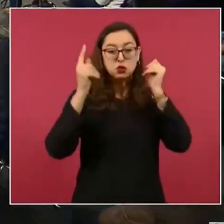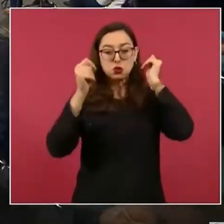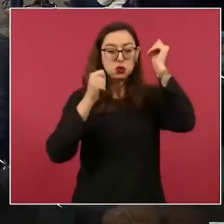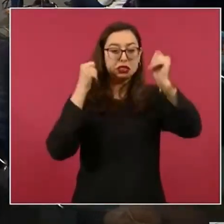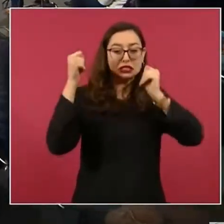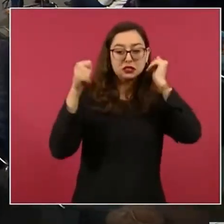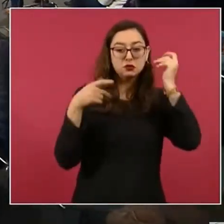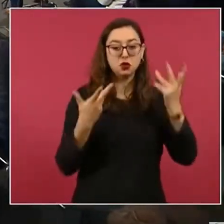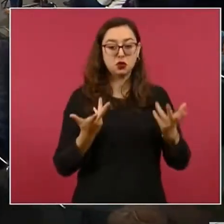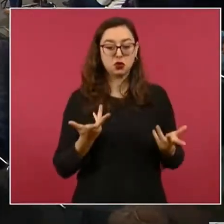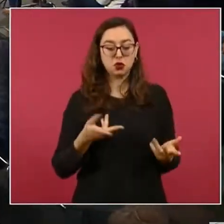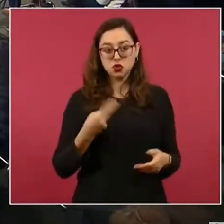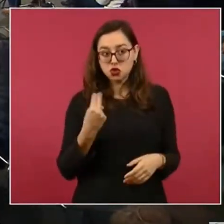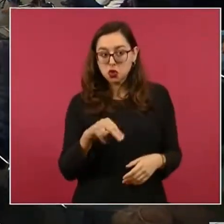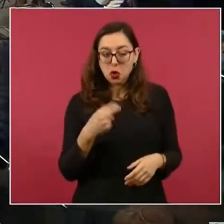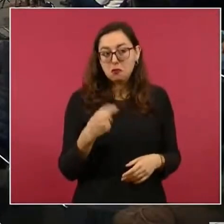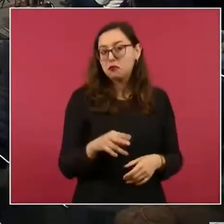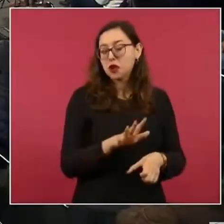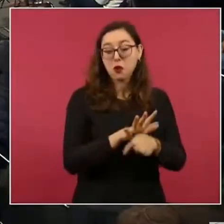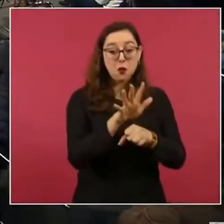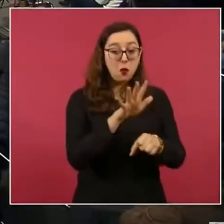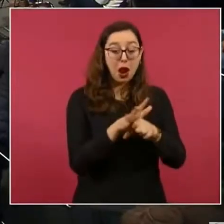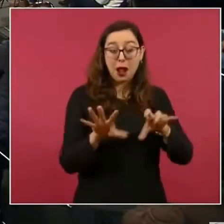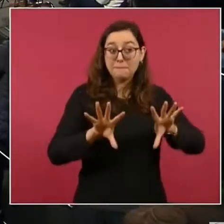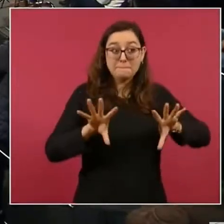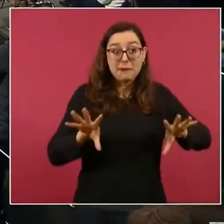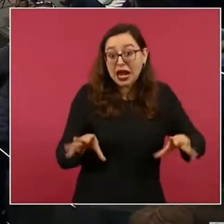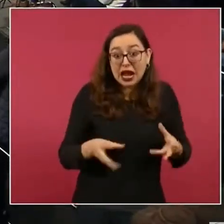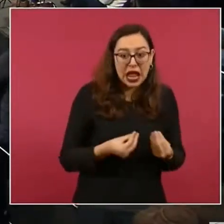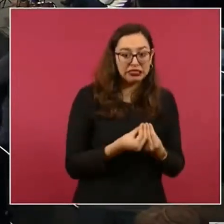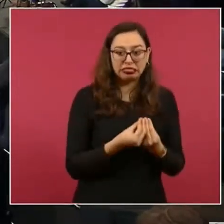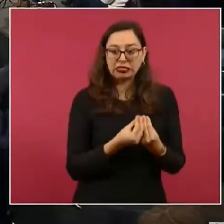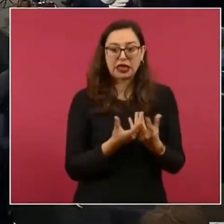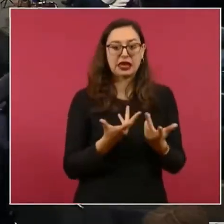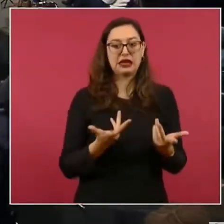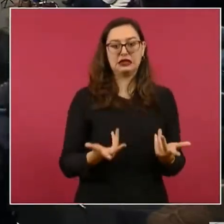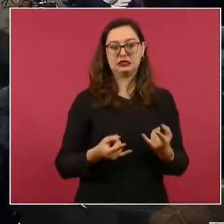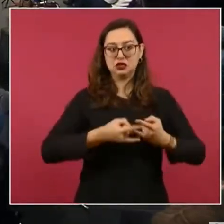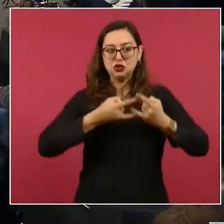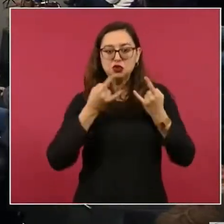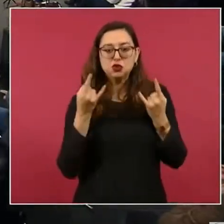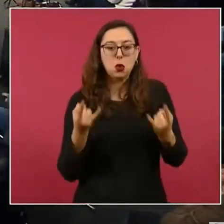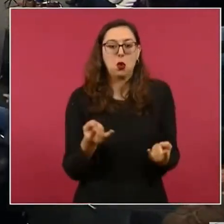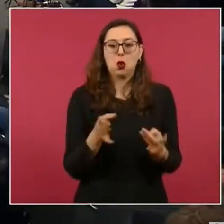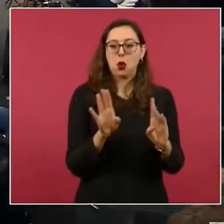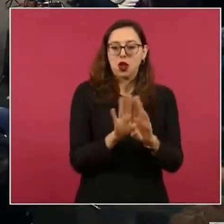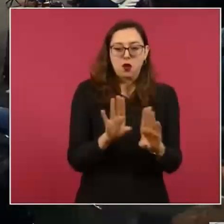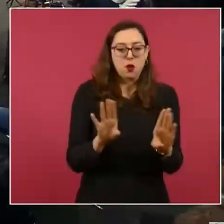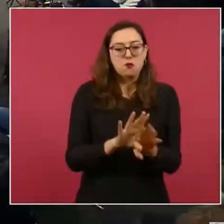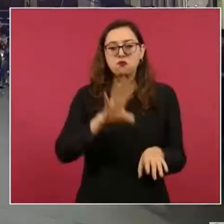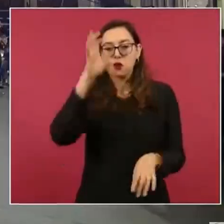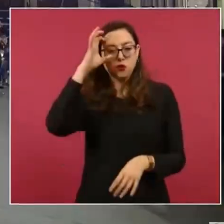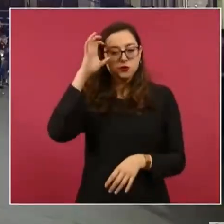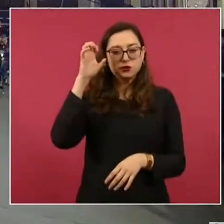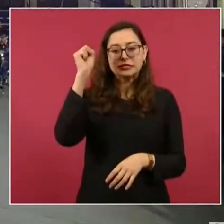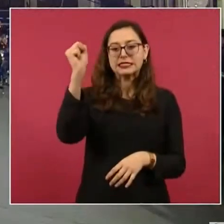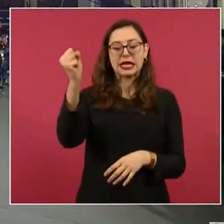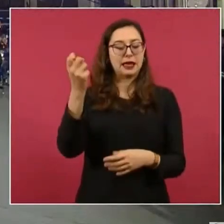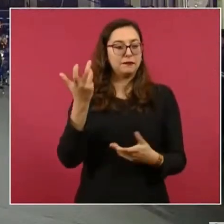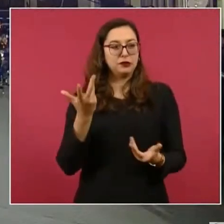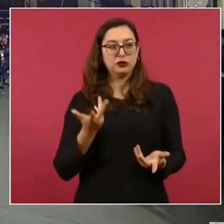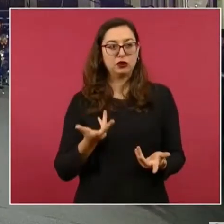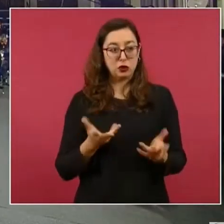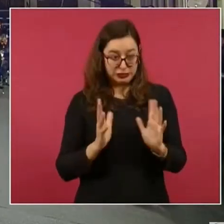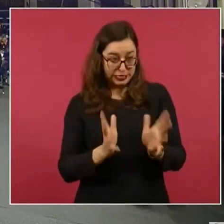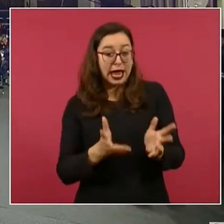digamos, de la estrategia esta de mercado, del paquete, digamos, de la historia, de crear la historia, del concepto que se va a vender